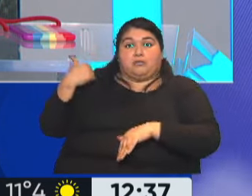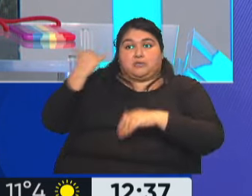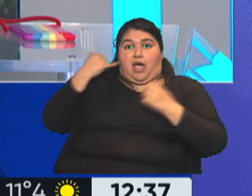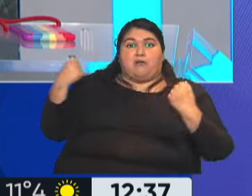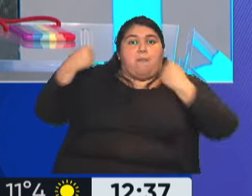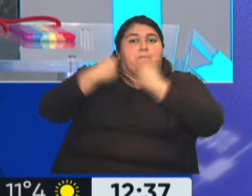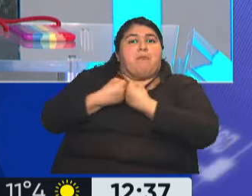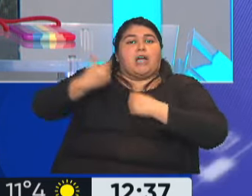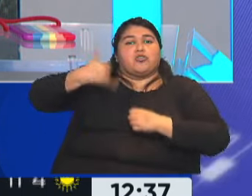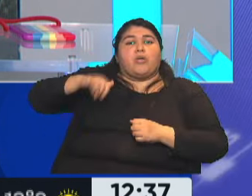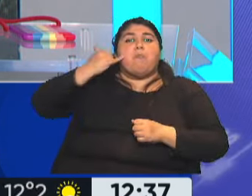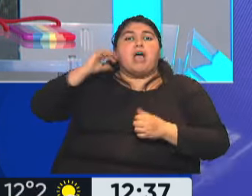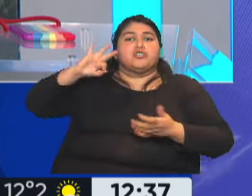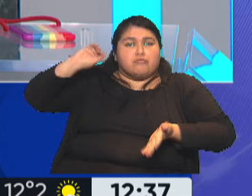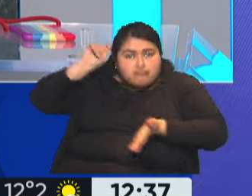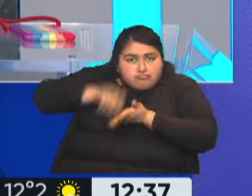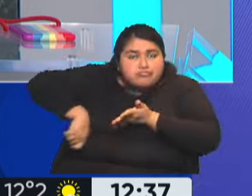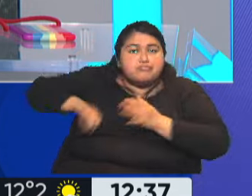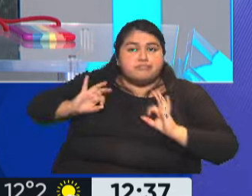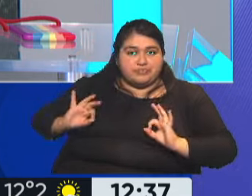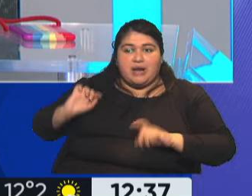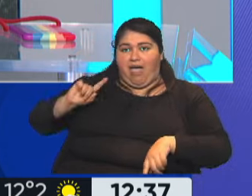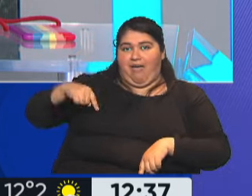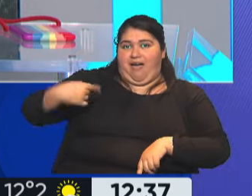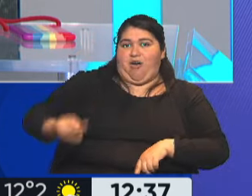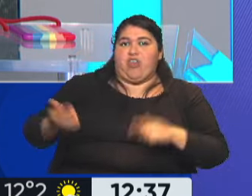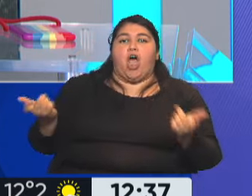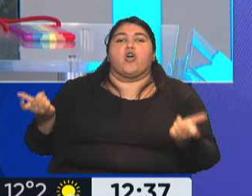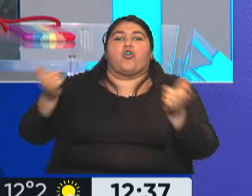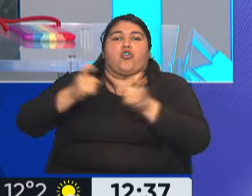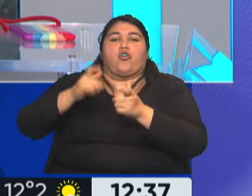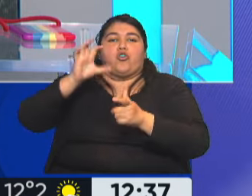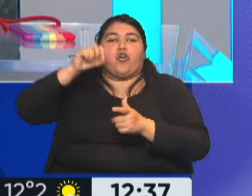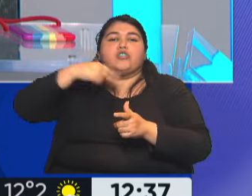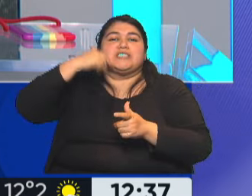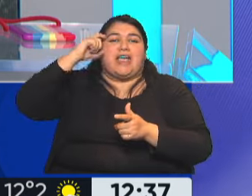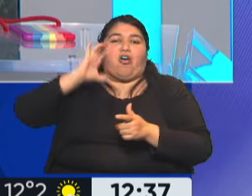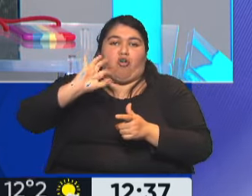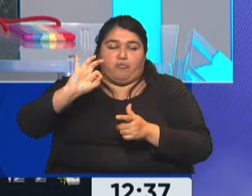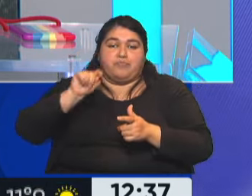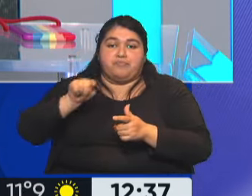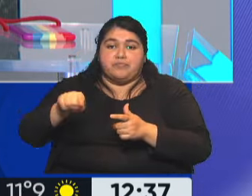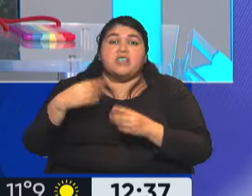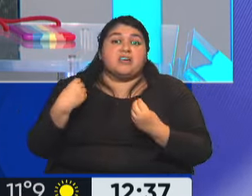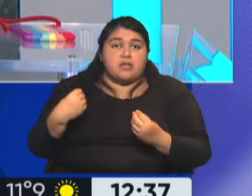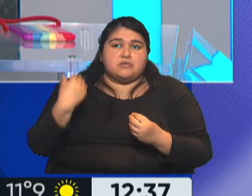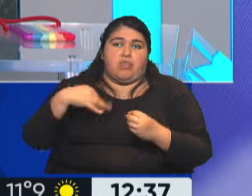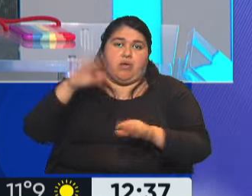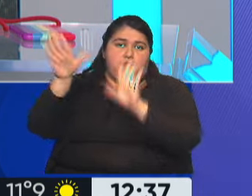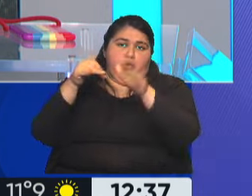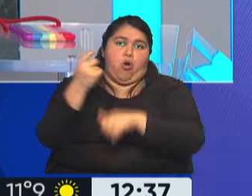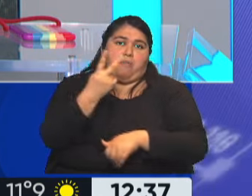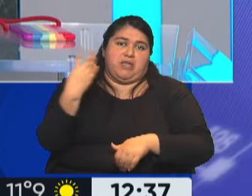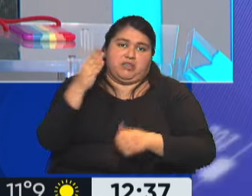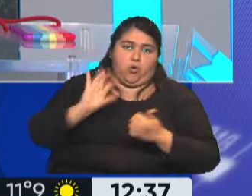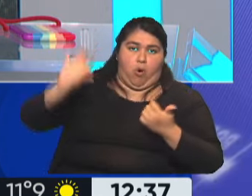día. Ahí tenemos que contar a un representante de los gobernadores, que son 24, después también